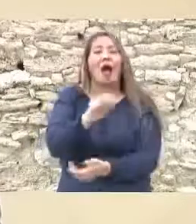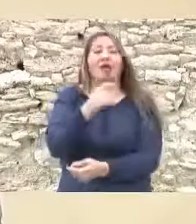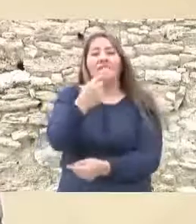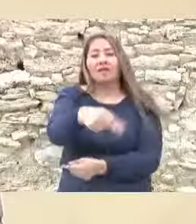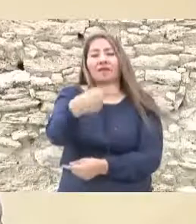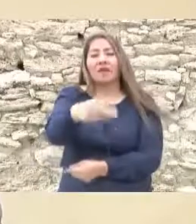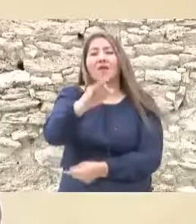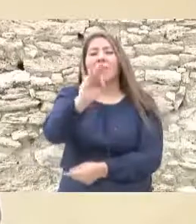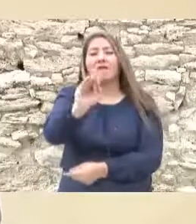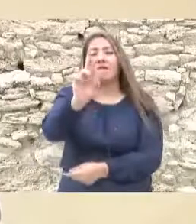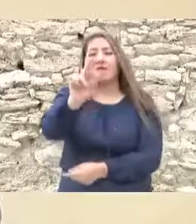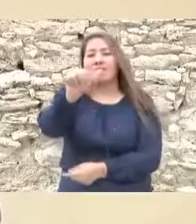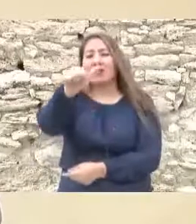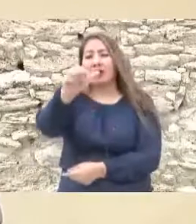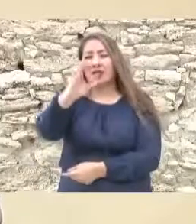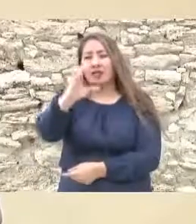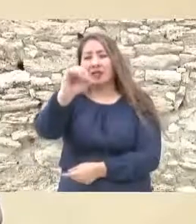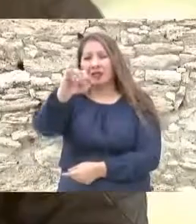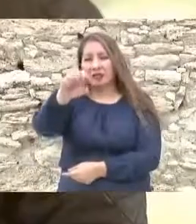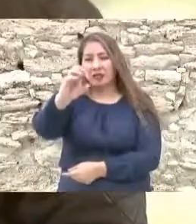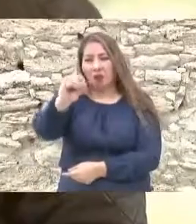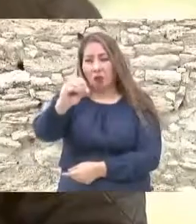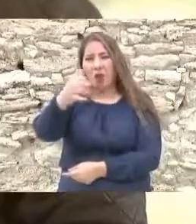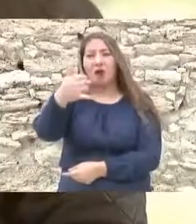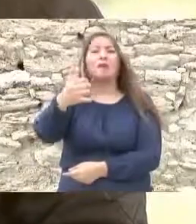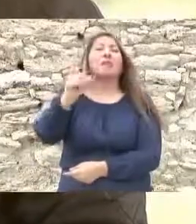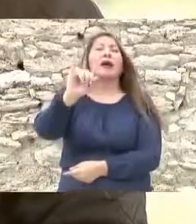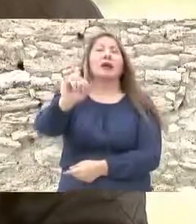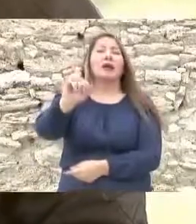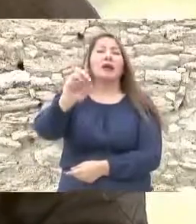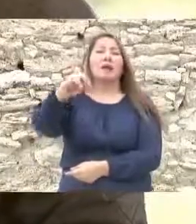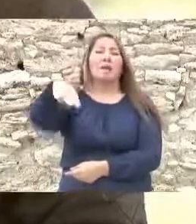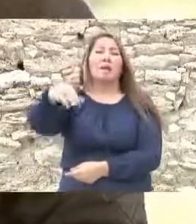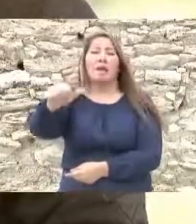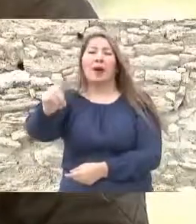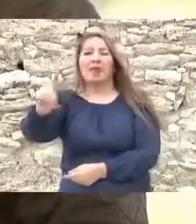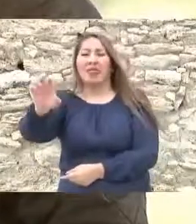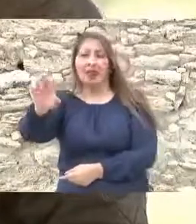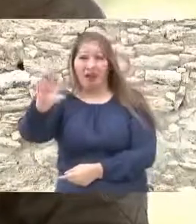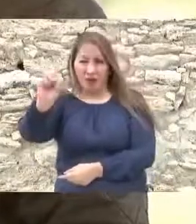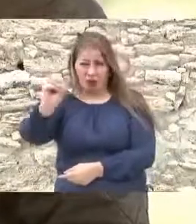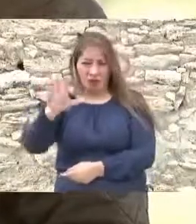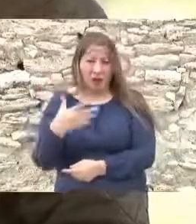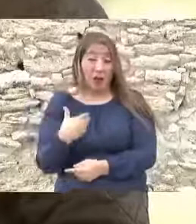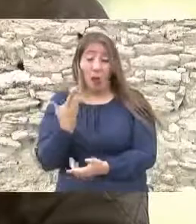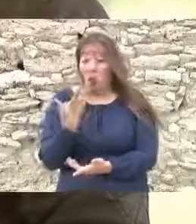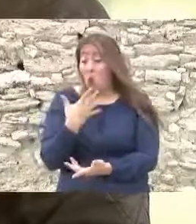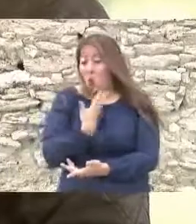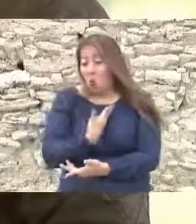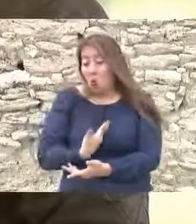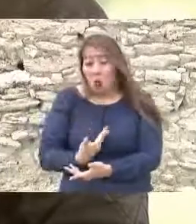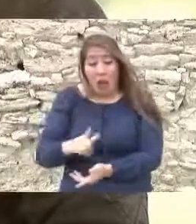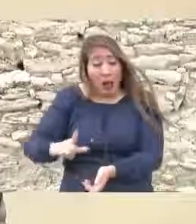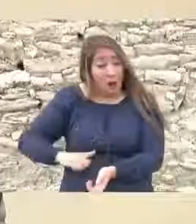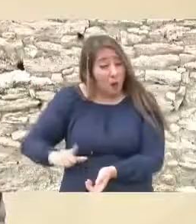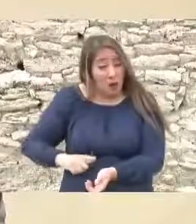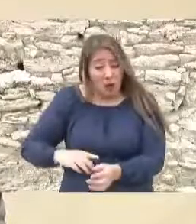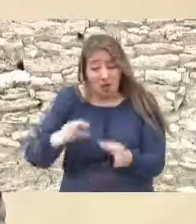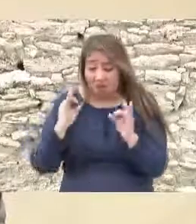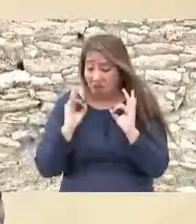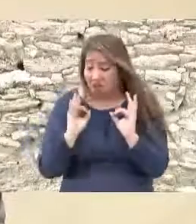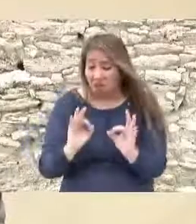una cuestión excepcional el gobierno de Madero